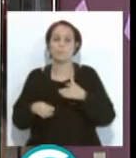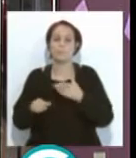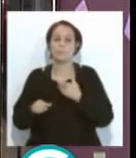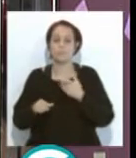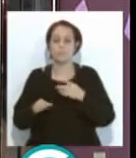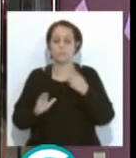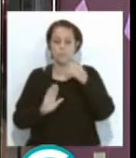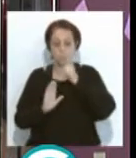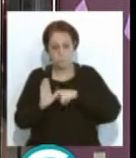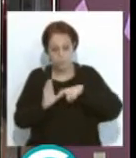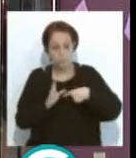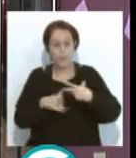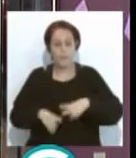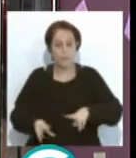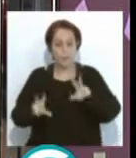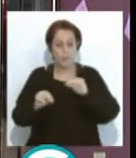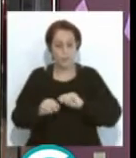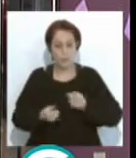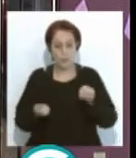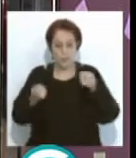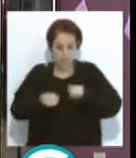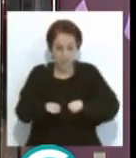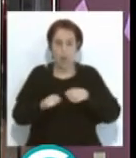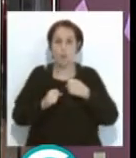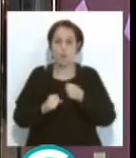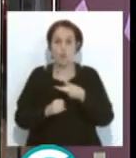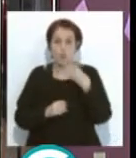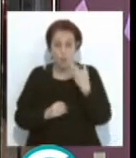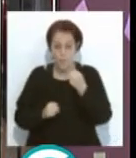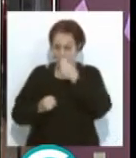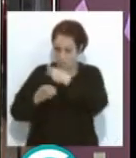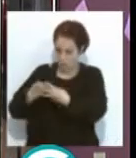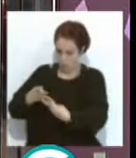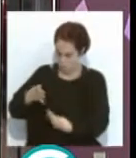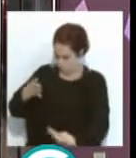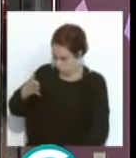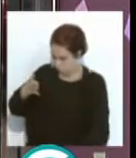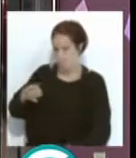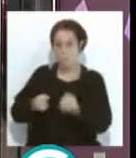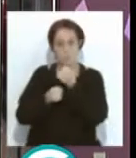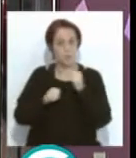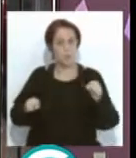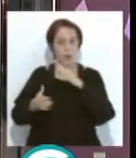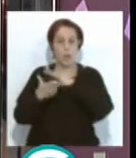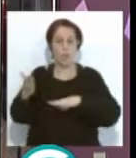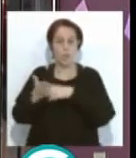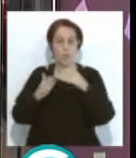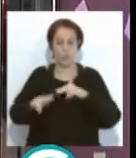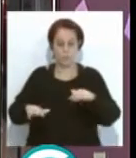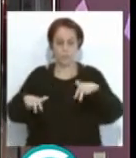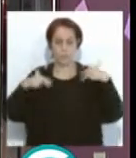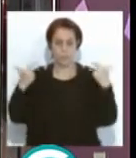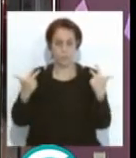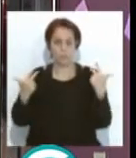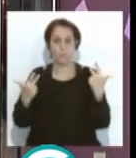inscripciones y vemos un número que hace casi inviable o imposible cuadrar un calendario que permita, bueno, pues llegar